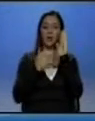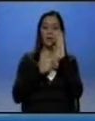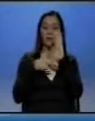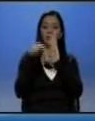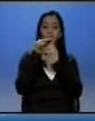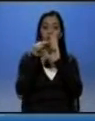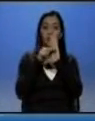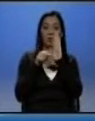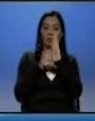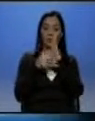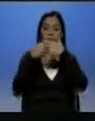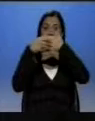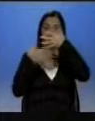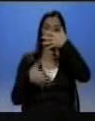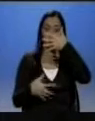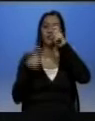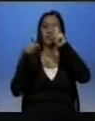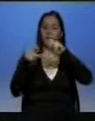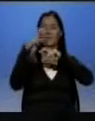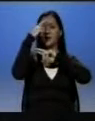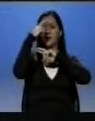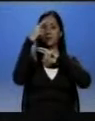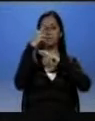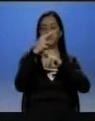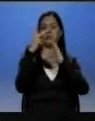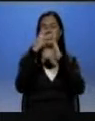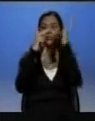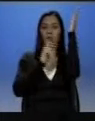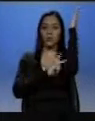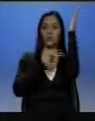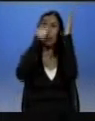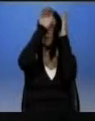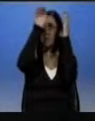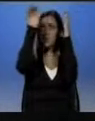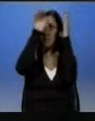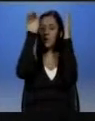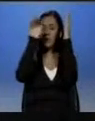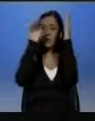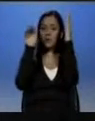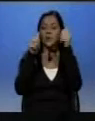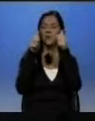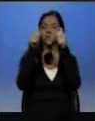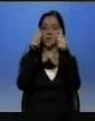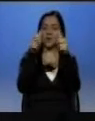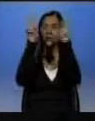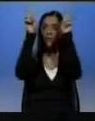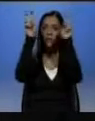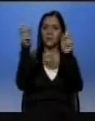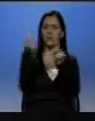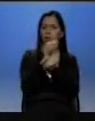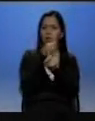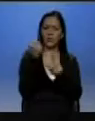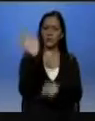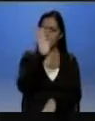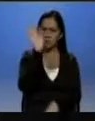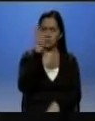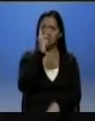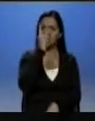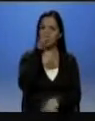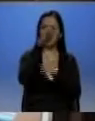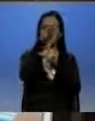secundaria, que hay que respetar una programación en donde se ofrezcan contenidos libres de violencia o libres de